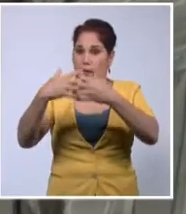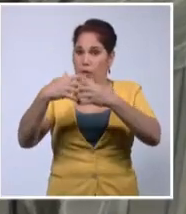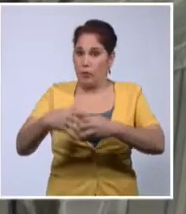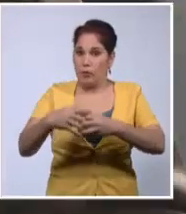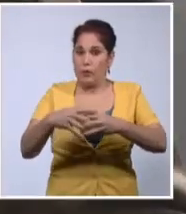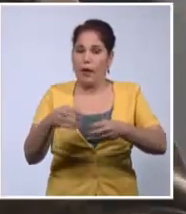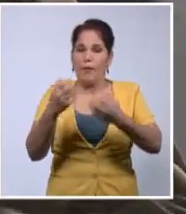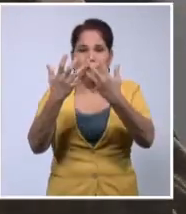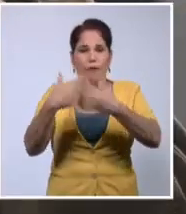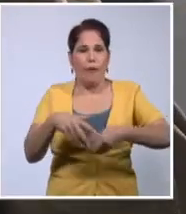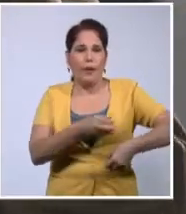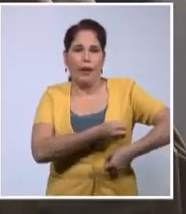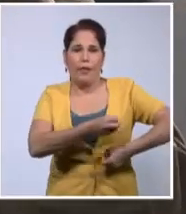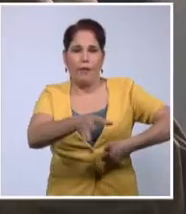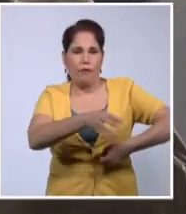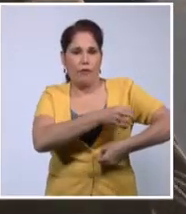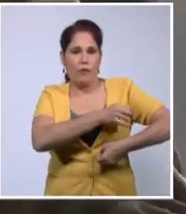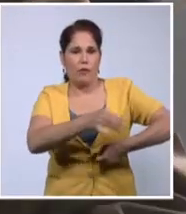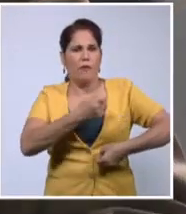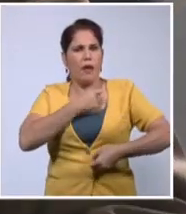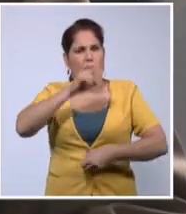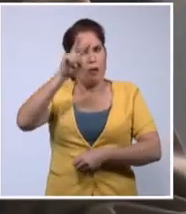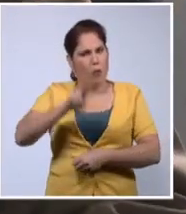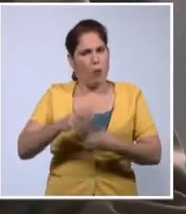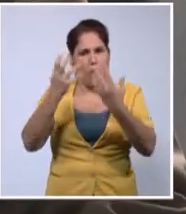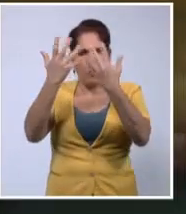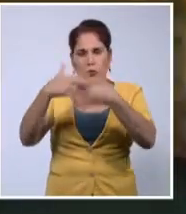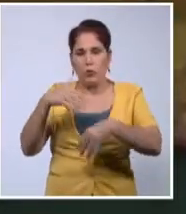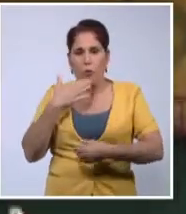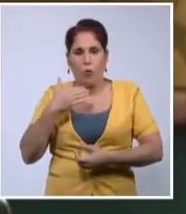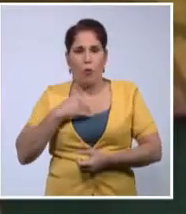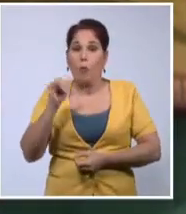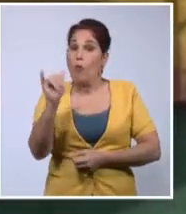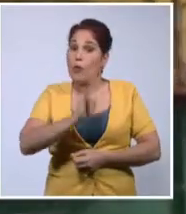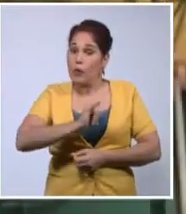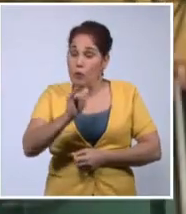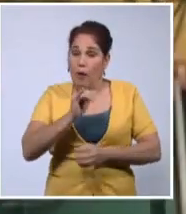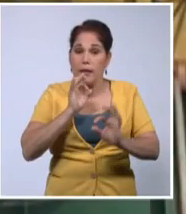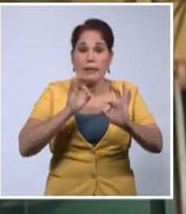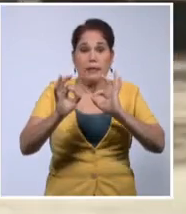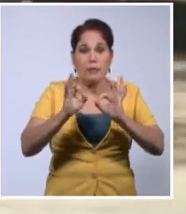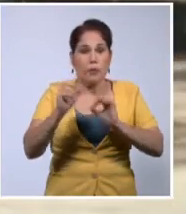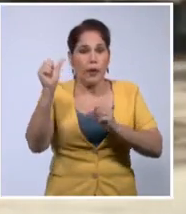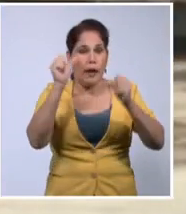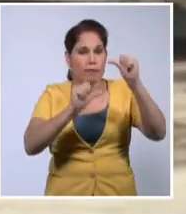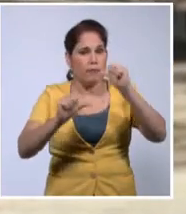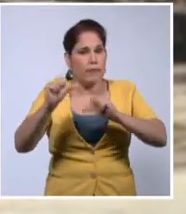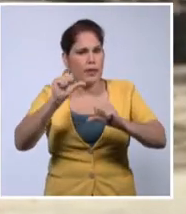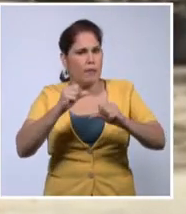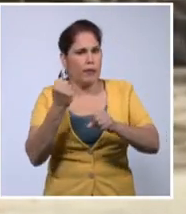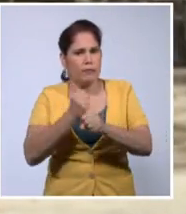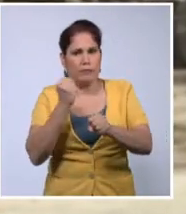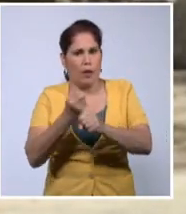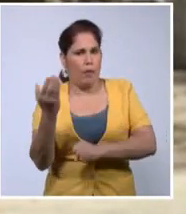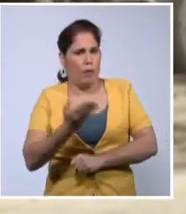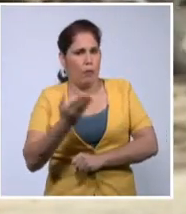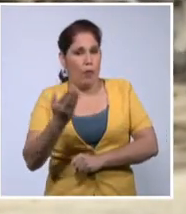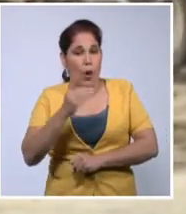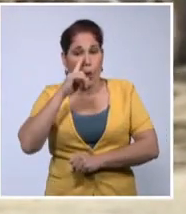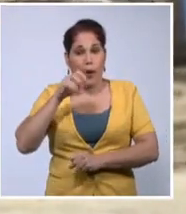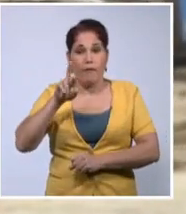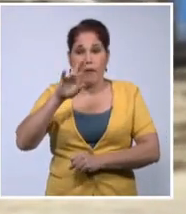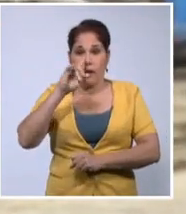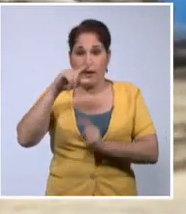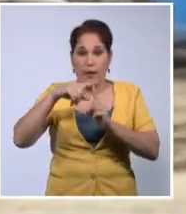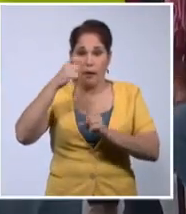fertilizantes, se evaluaron también los niveles productivos, así como la seguridad química y operacional. Nuevitas es un municipio